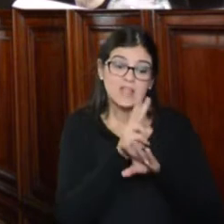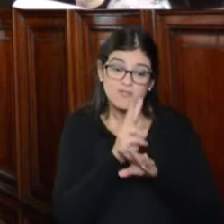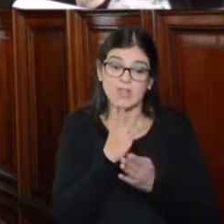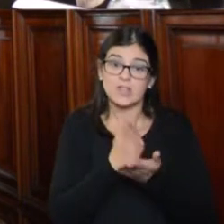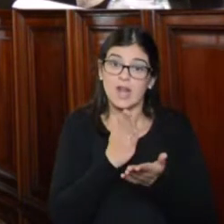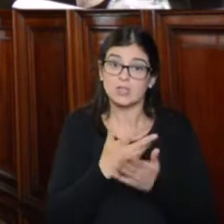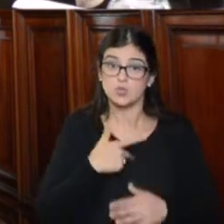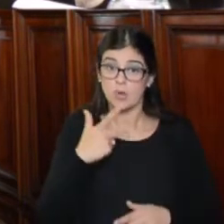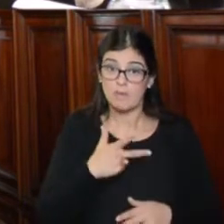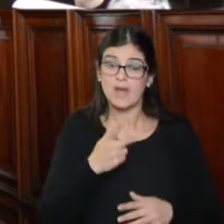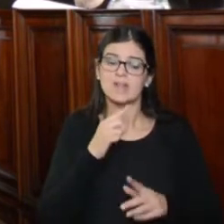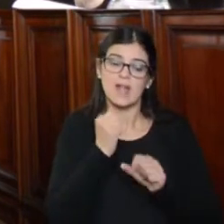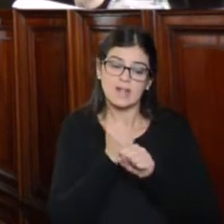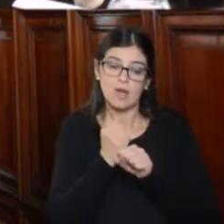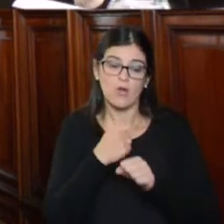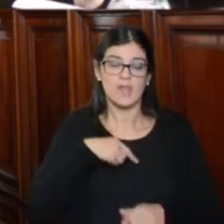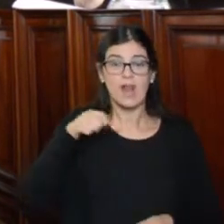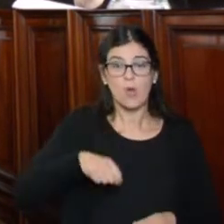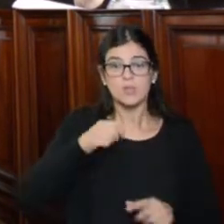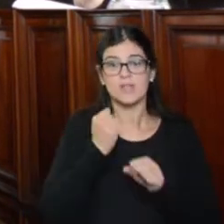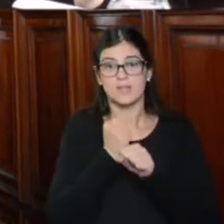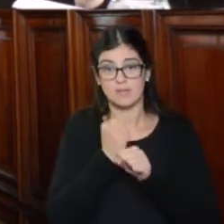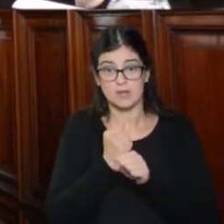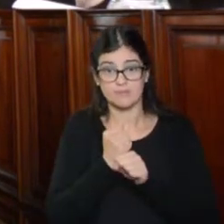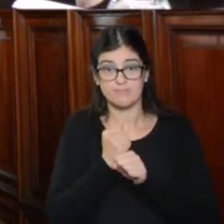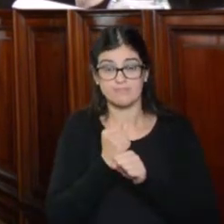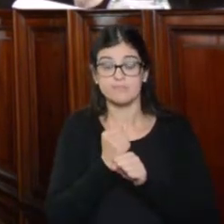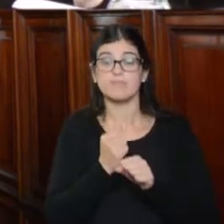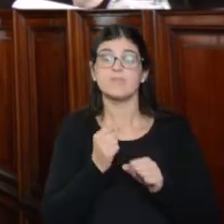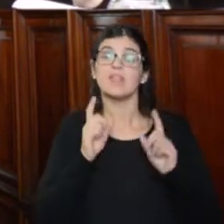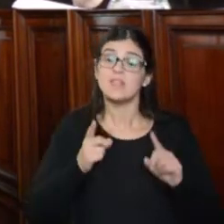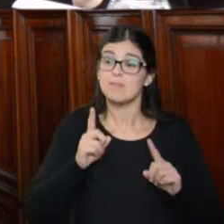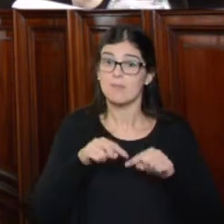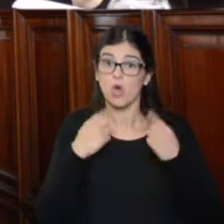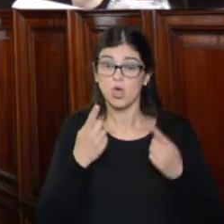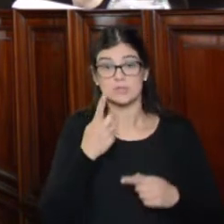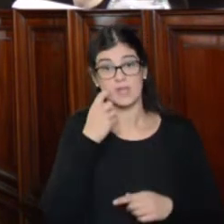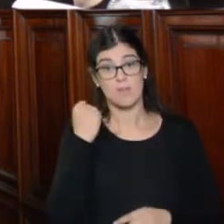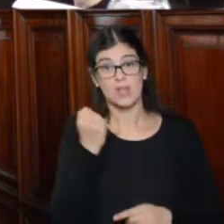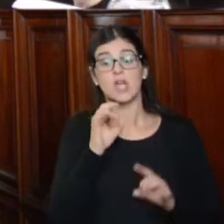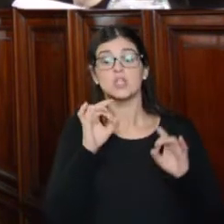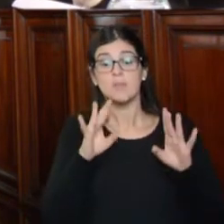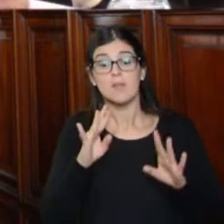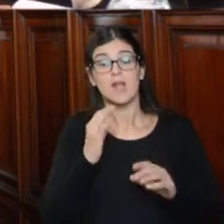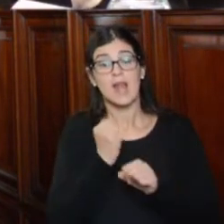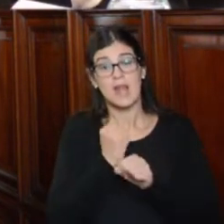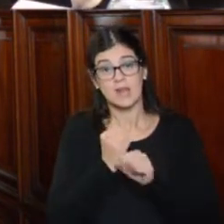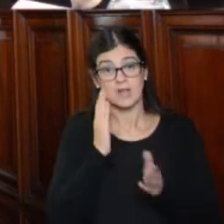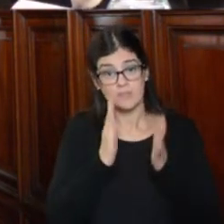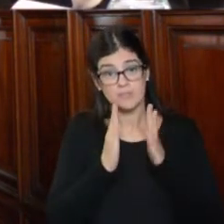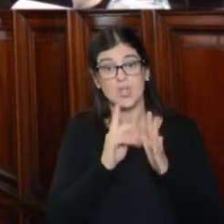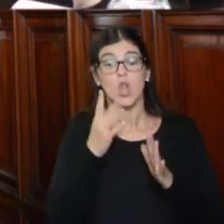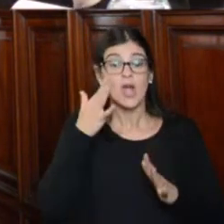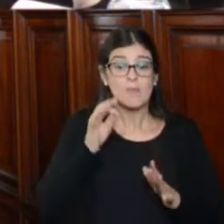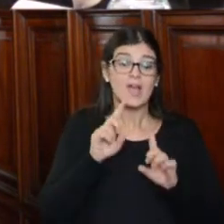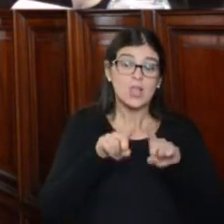humanos ni la labor de la justicia del trabajo. Debemos destacar que no solo los abogados laboralistas, sino creemos